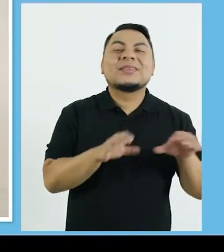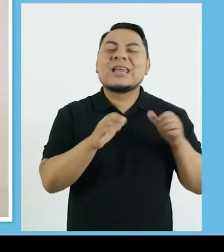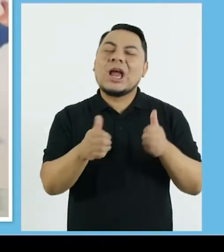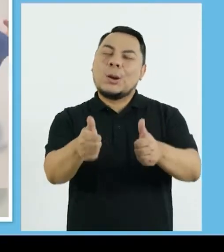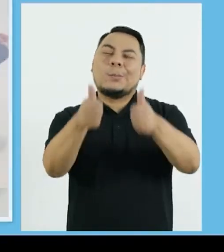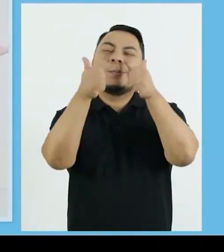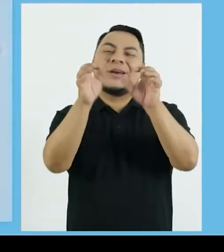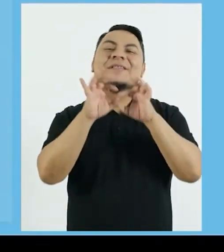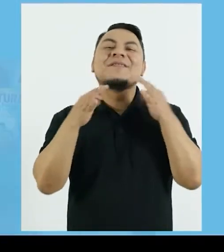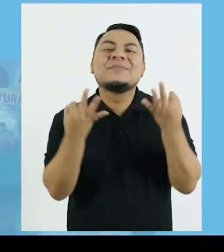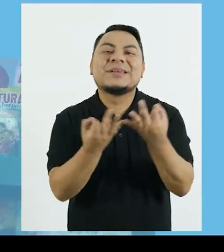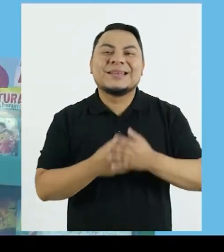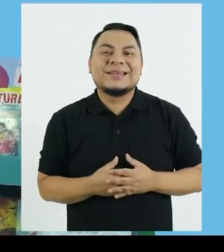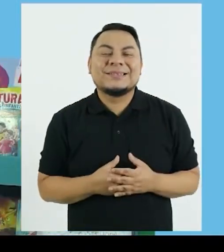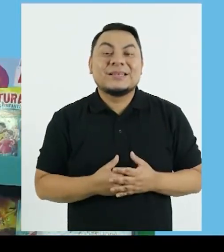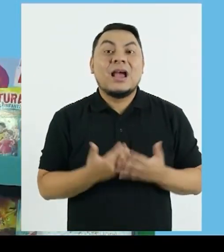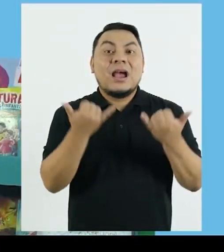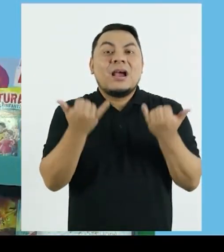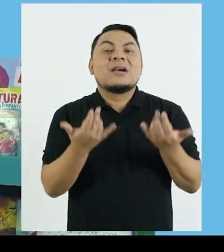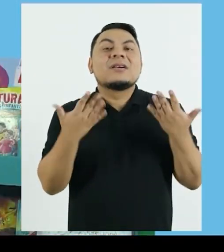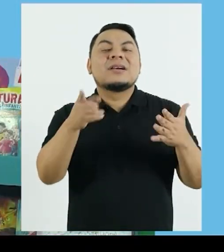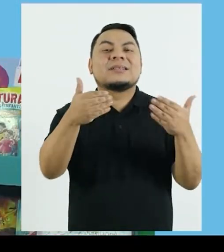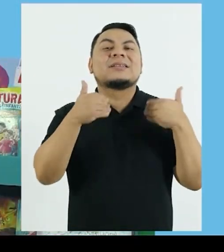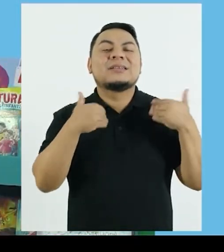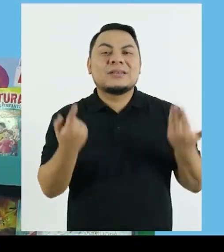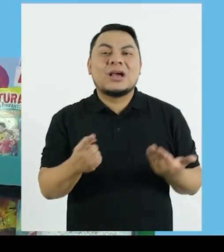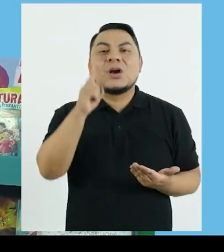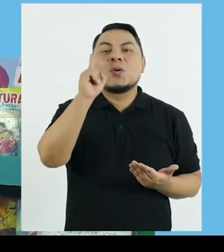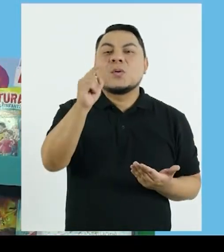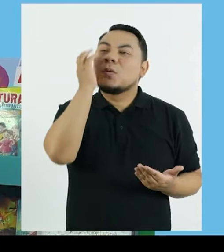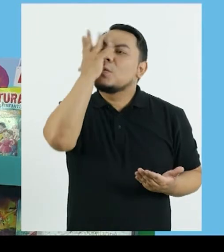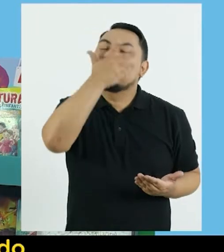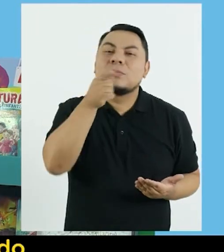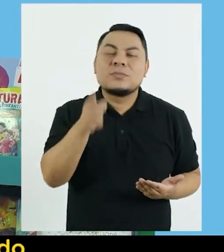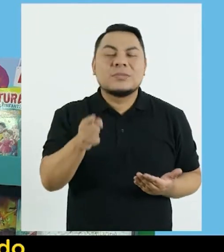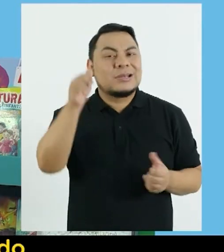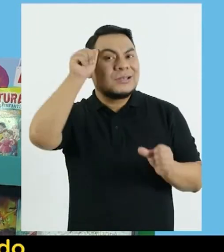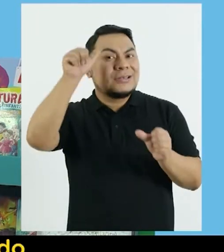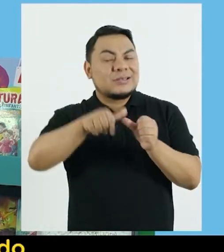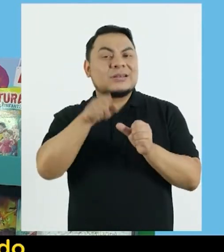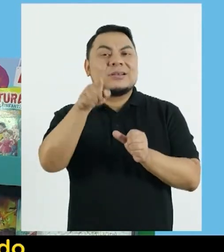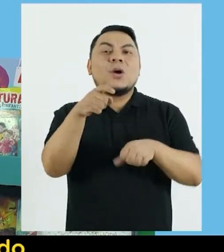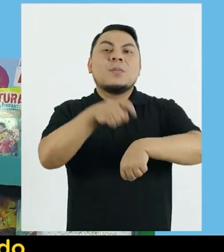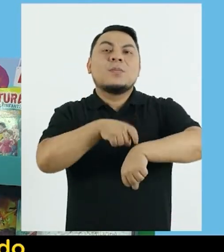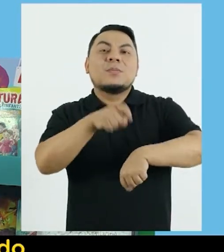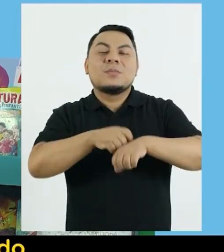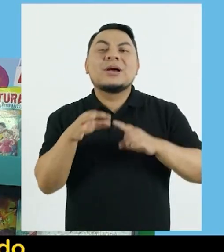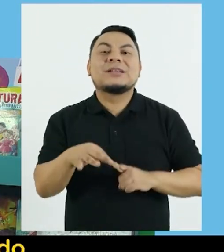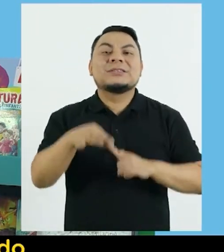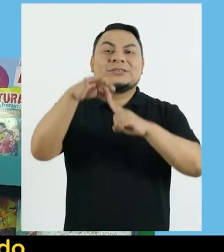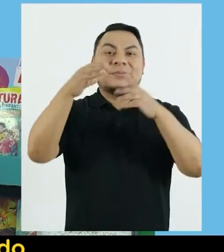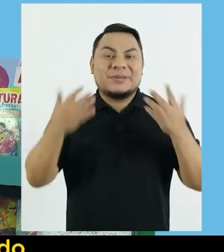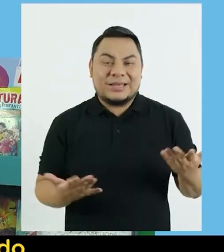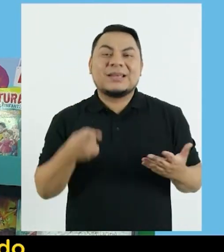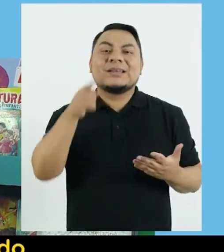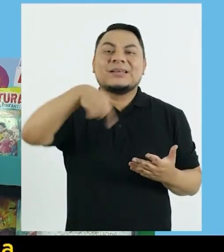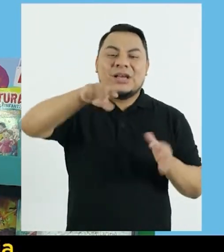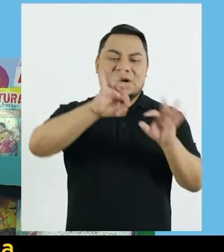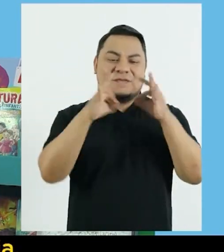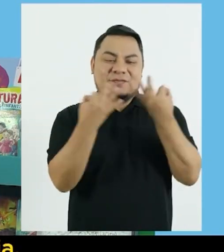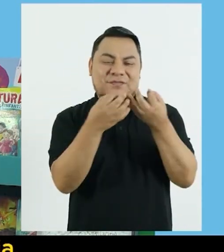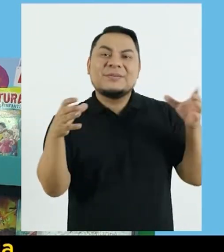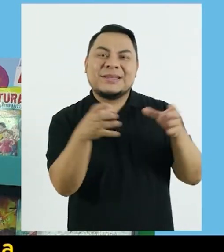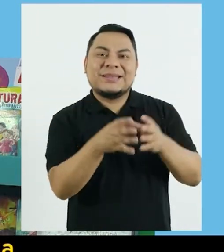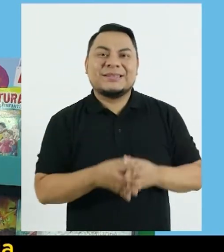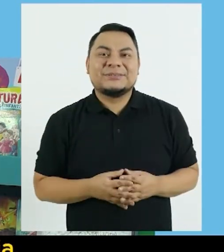vean Lo hicieron muy bien familias Ahora tendrán un hermoso recuerdo